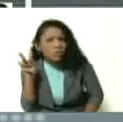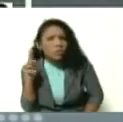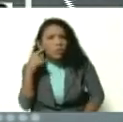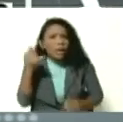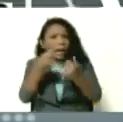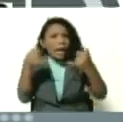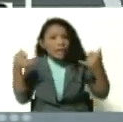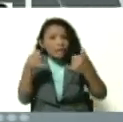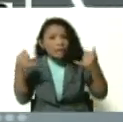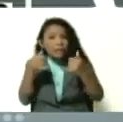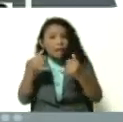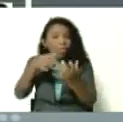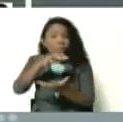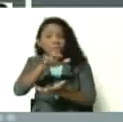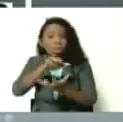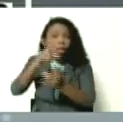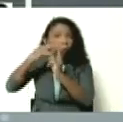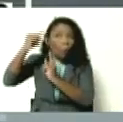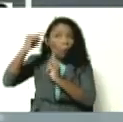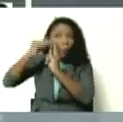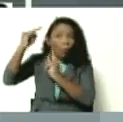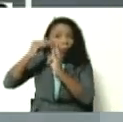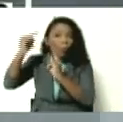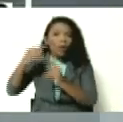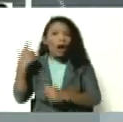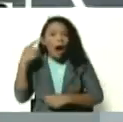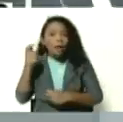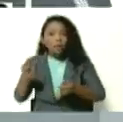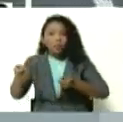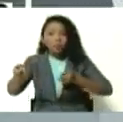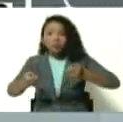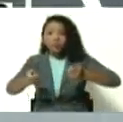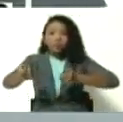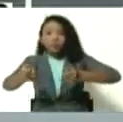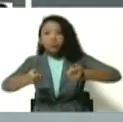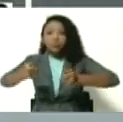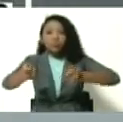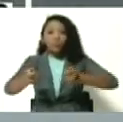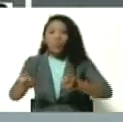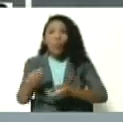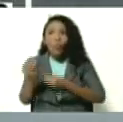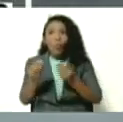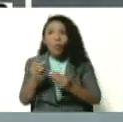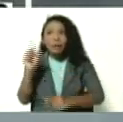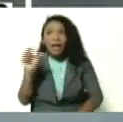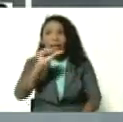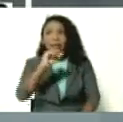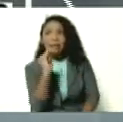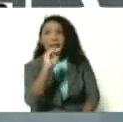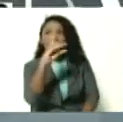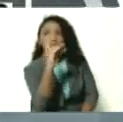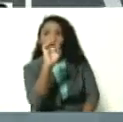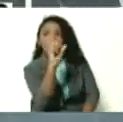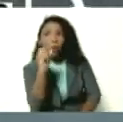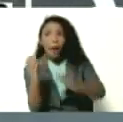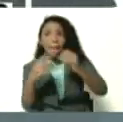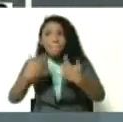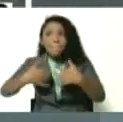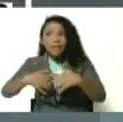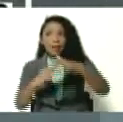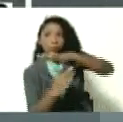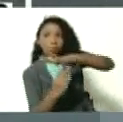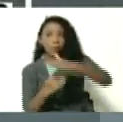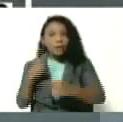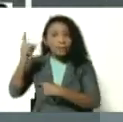fronteriza estamos ya con nuestros conductores de SIDOR, de nuestra empresa básica, a quien le